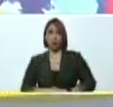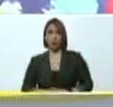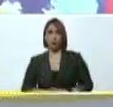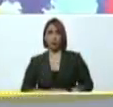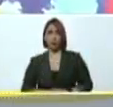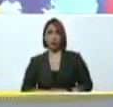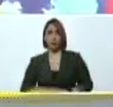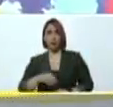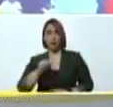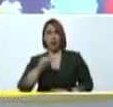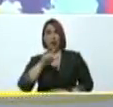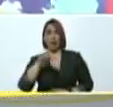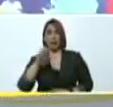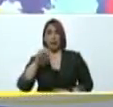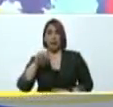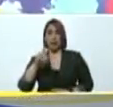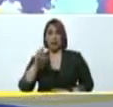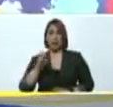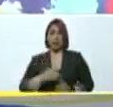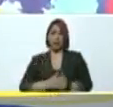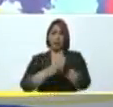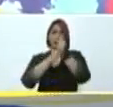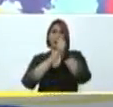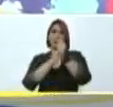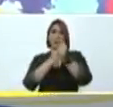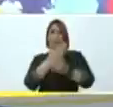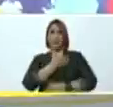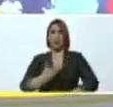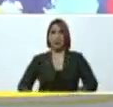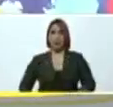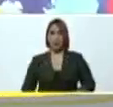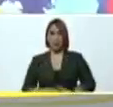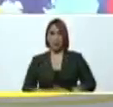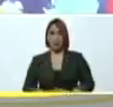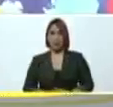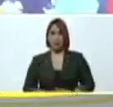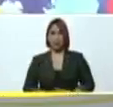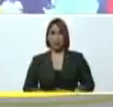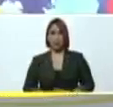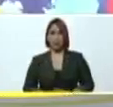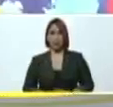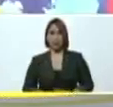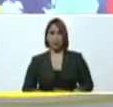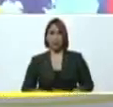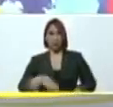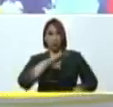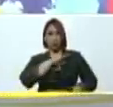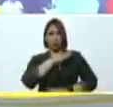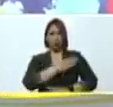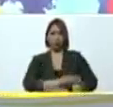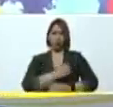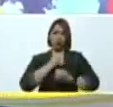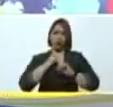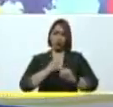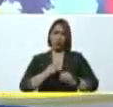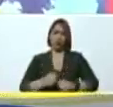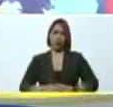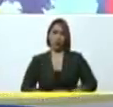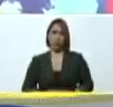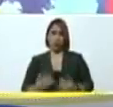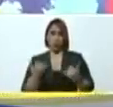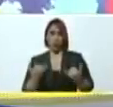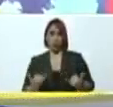mártir de los pueblos presidente mártir ay que valiente esa generación que